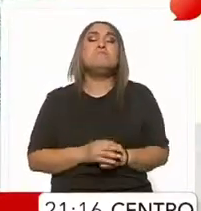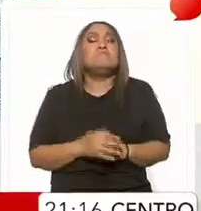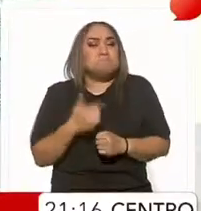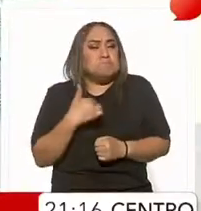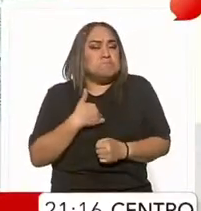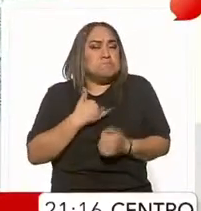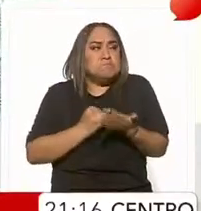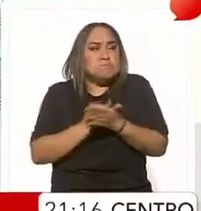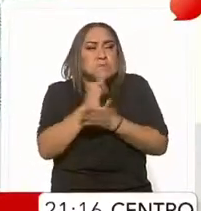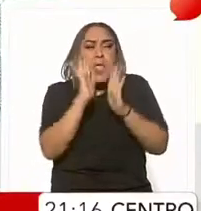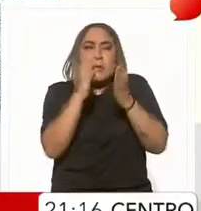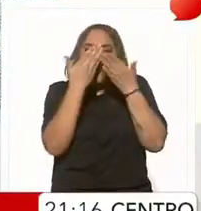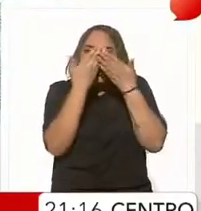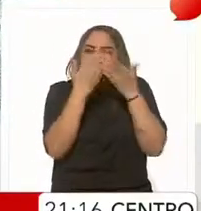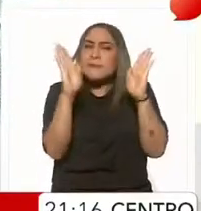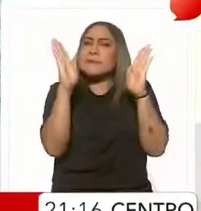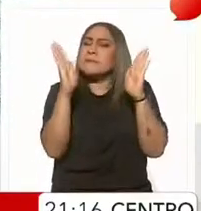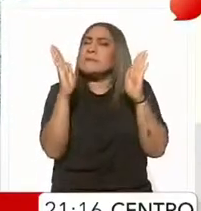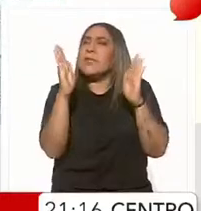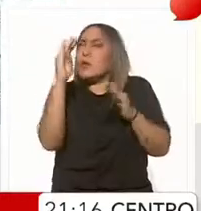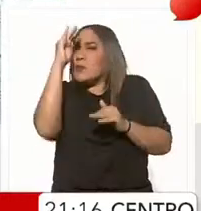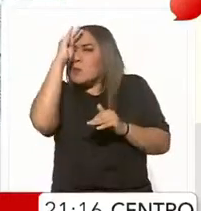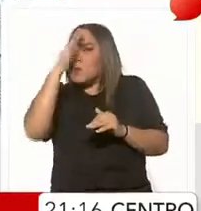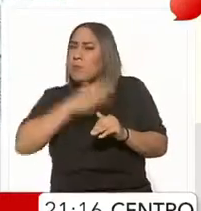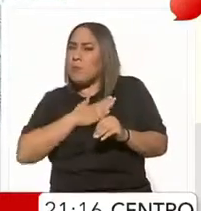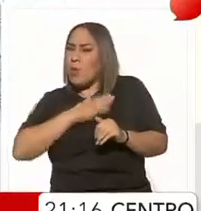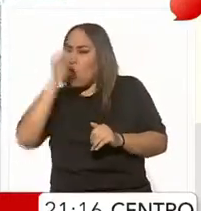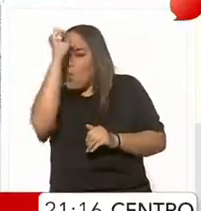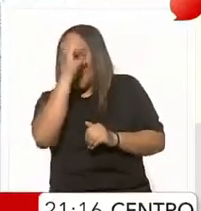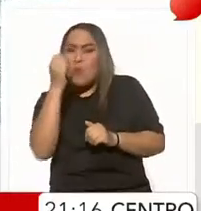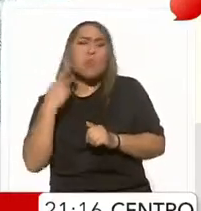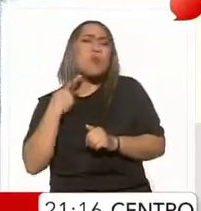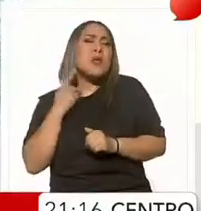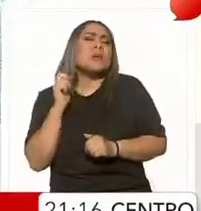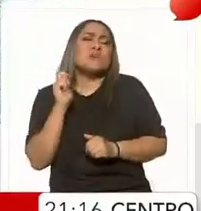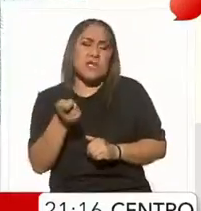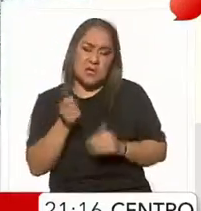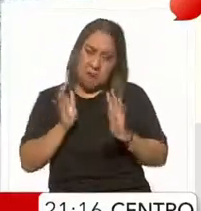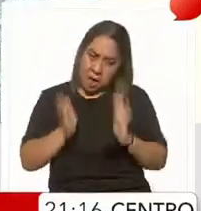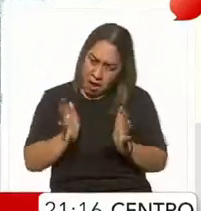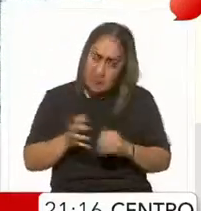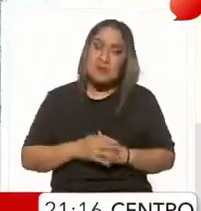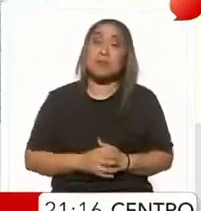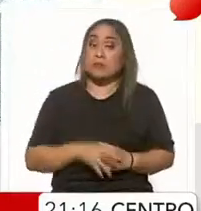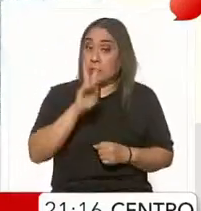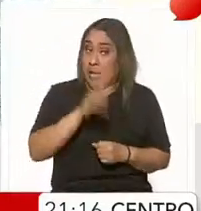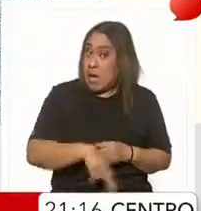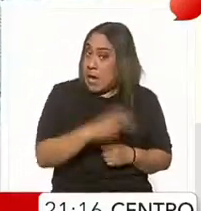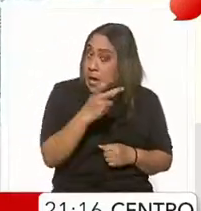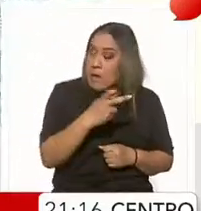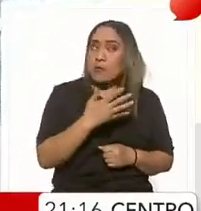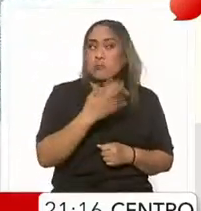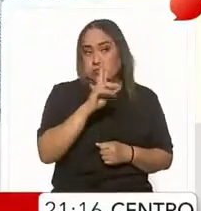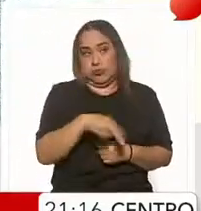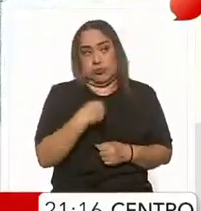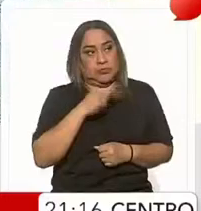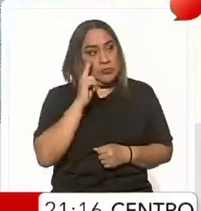más clara de mi postura política y eso a mí me ayuda a